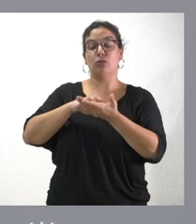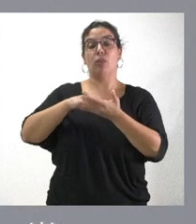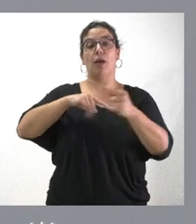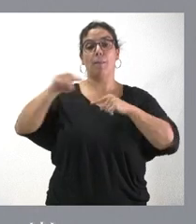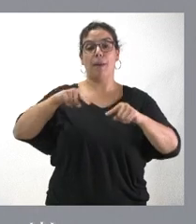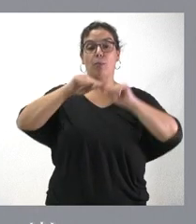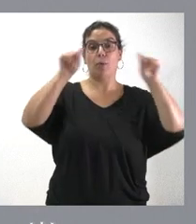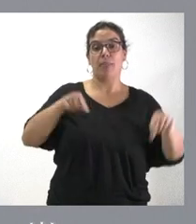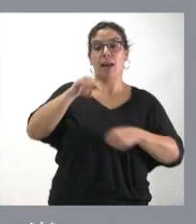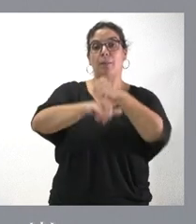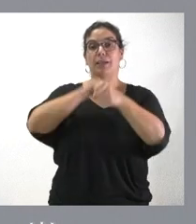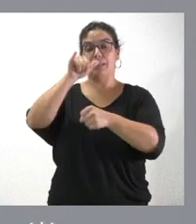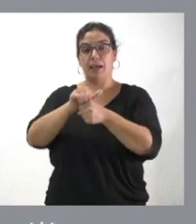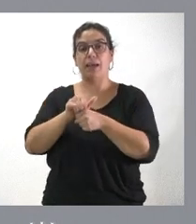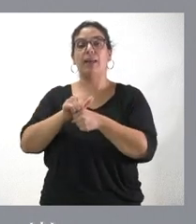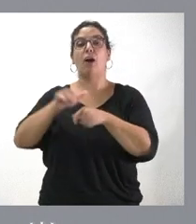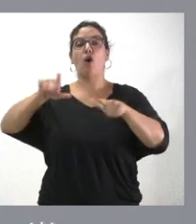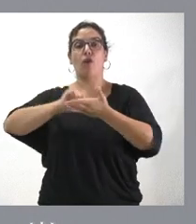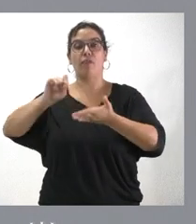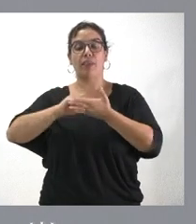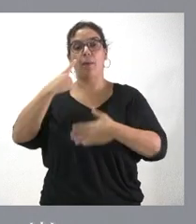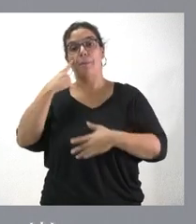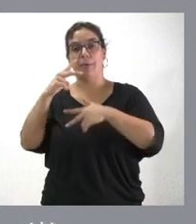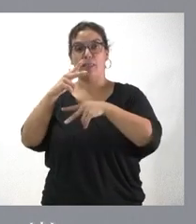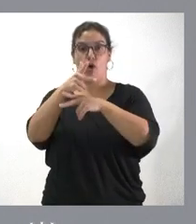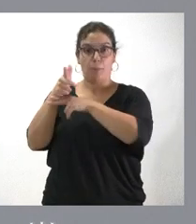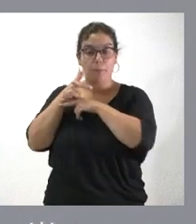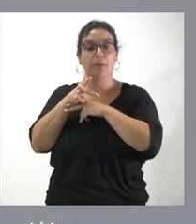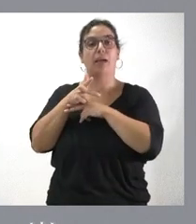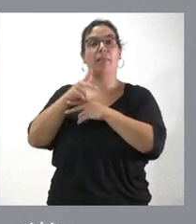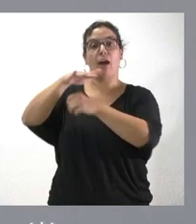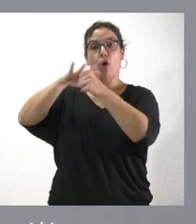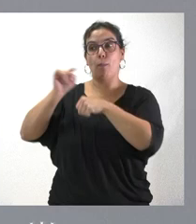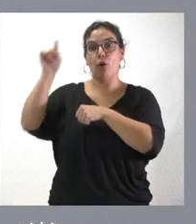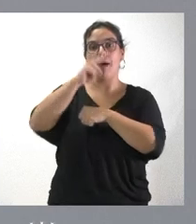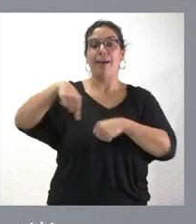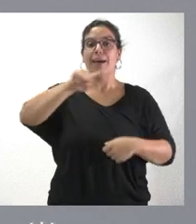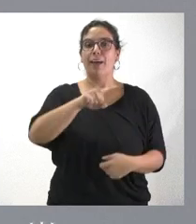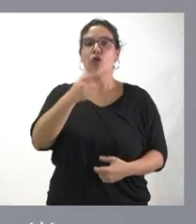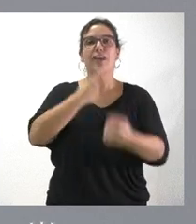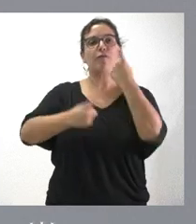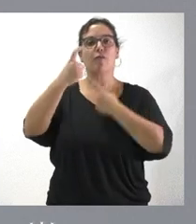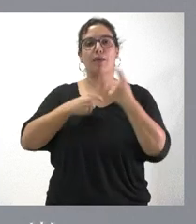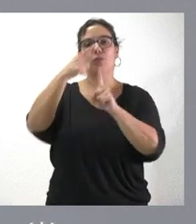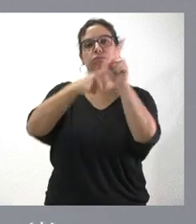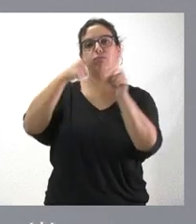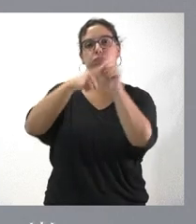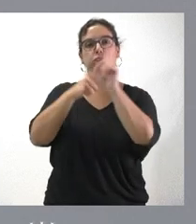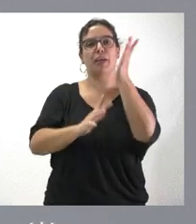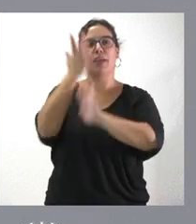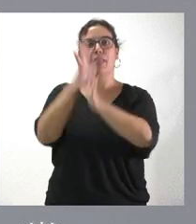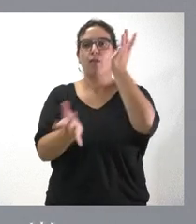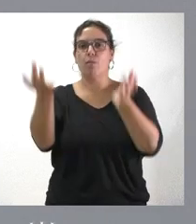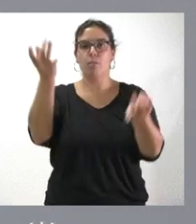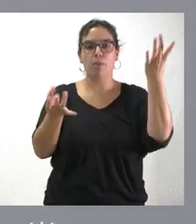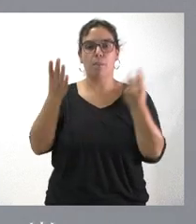a las bases aéreas, a las oficinas de videovigilancia, a las oficinas comarcales tener una información geo referenciada de los incendios forestales y